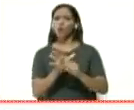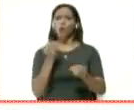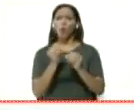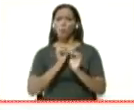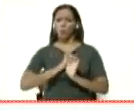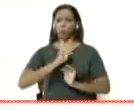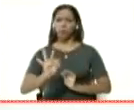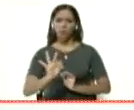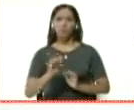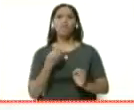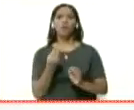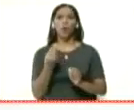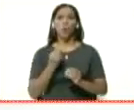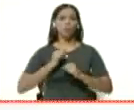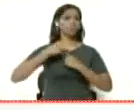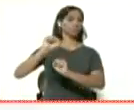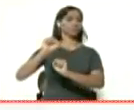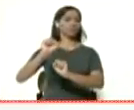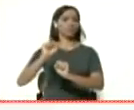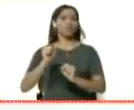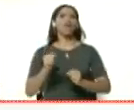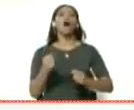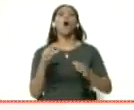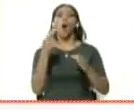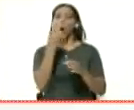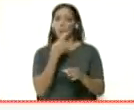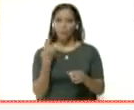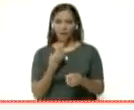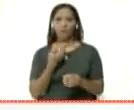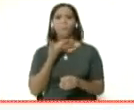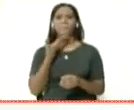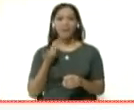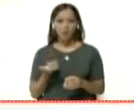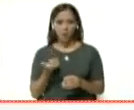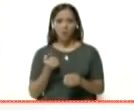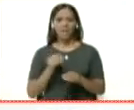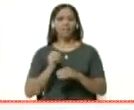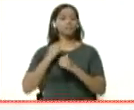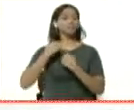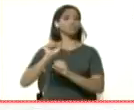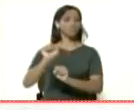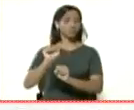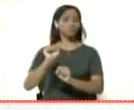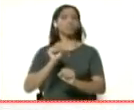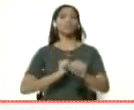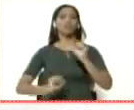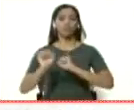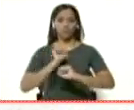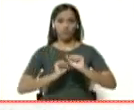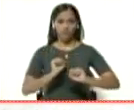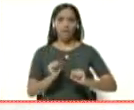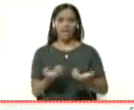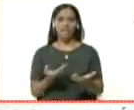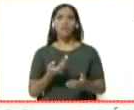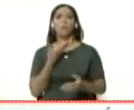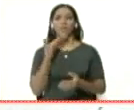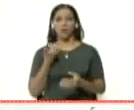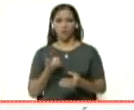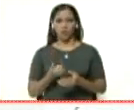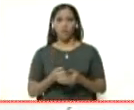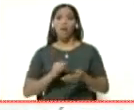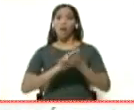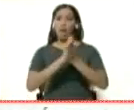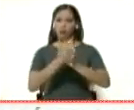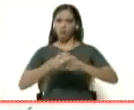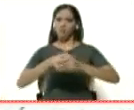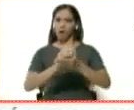evitamos su propagación es lo más importante. Es ocuparnos, ocuparnos en la prevención que es definitivamente la clave del éxito. Lavarnos las manos